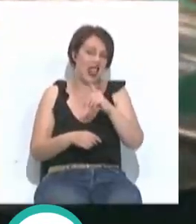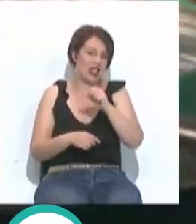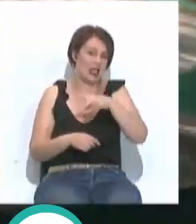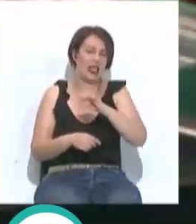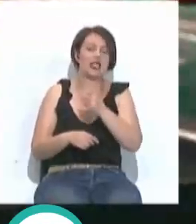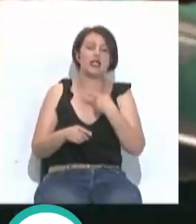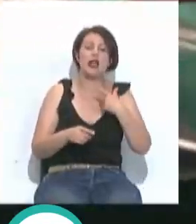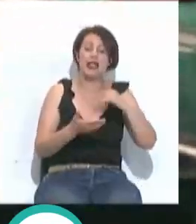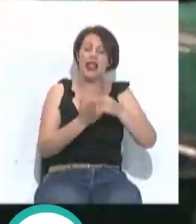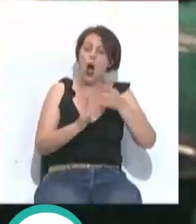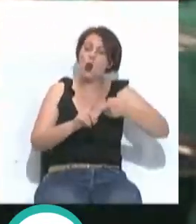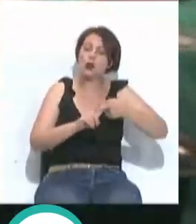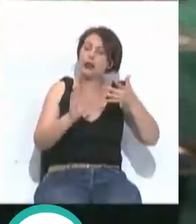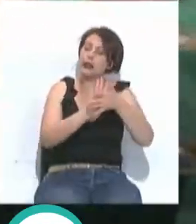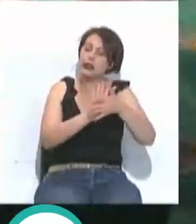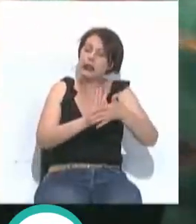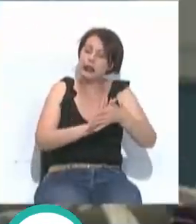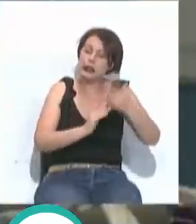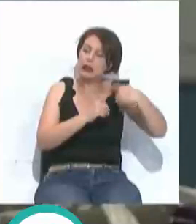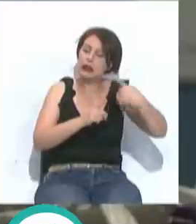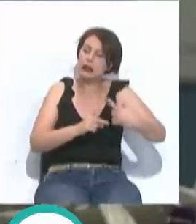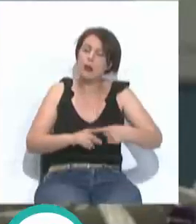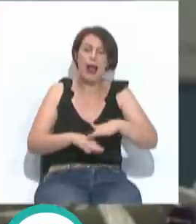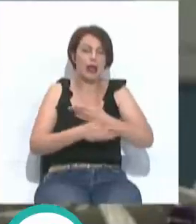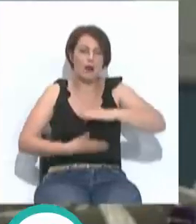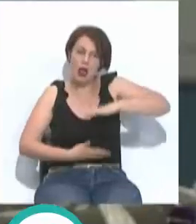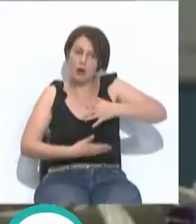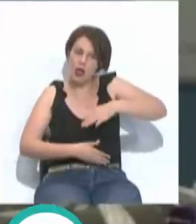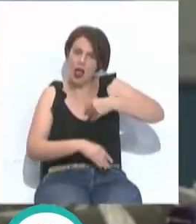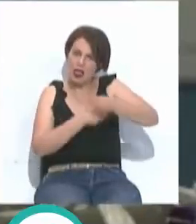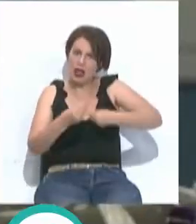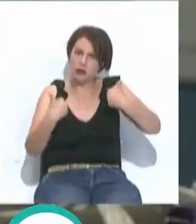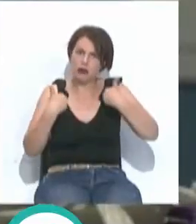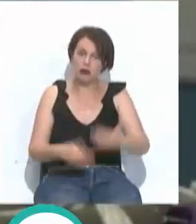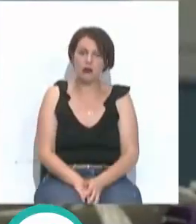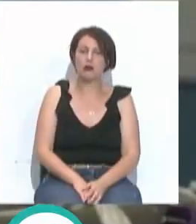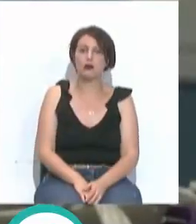técnicas que se utilizan de forma que estén capacitados para poder realizarlas.